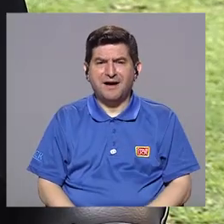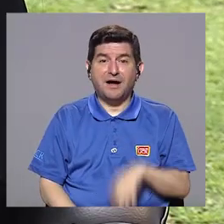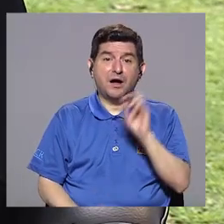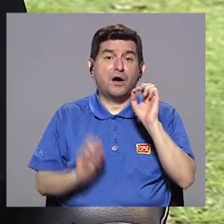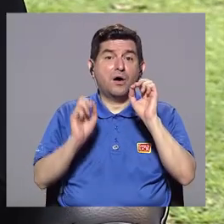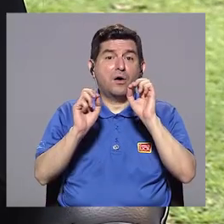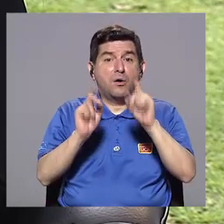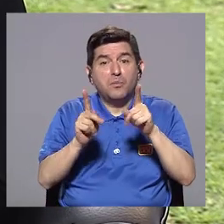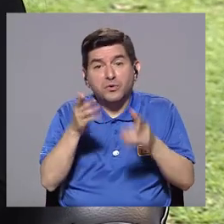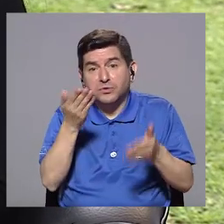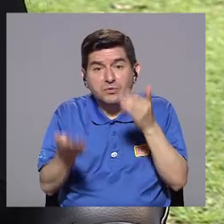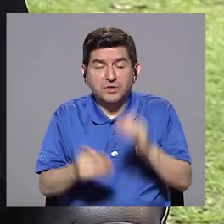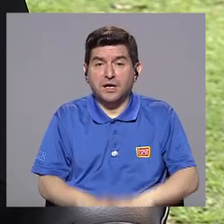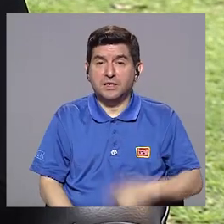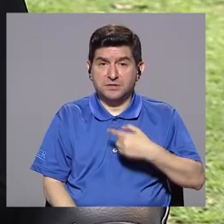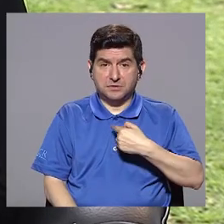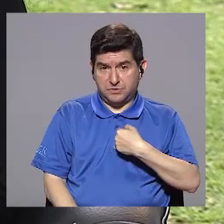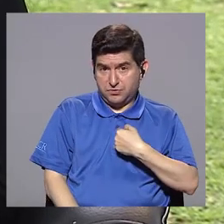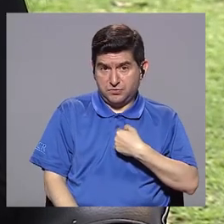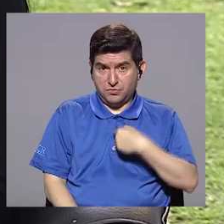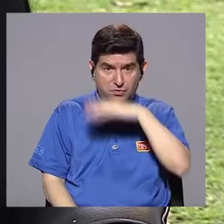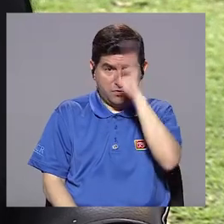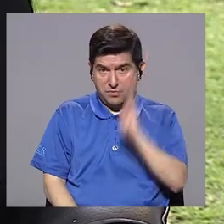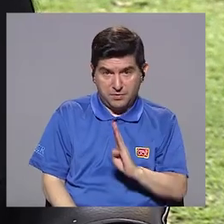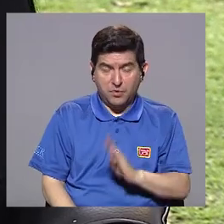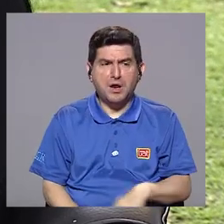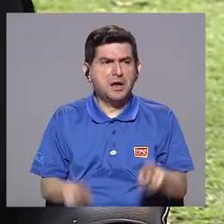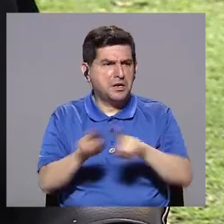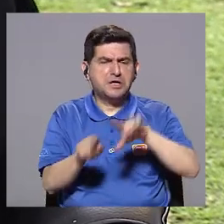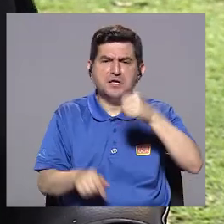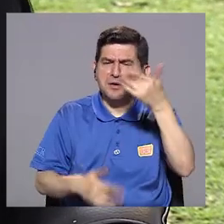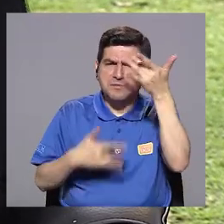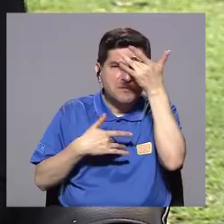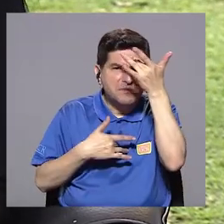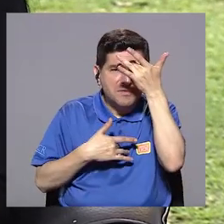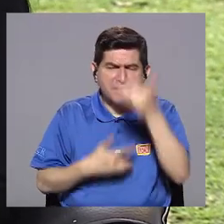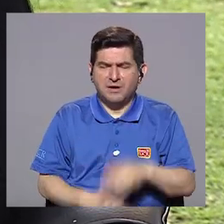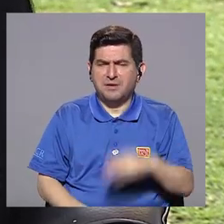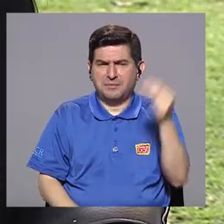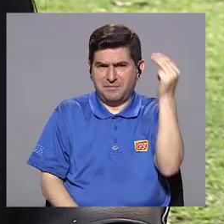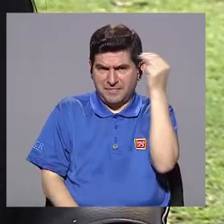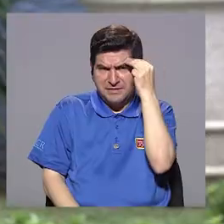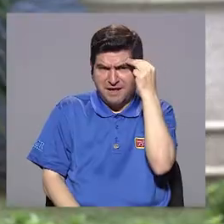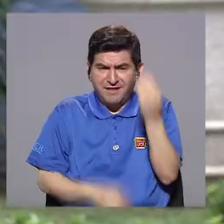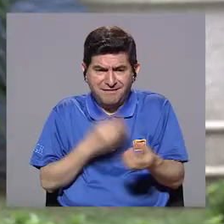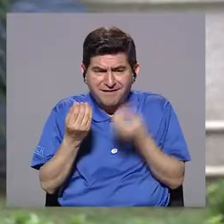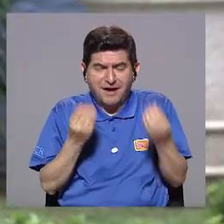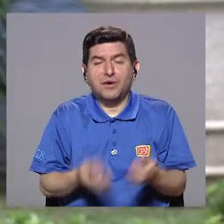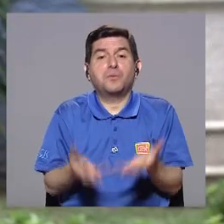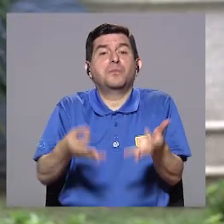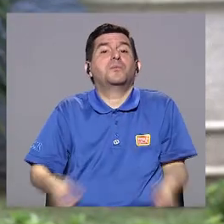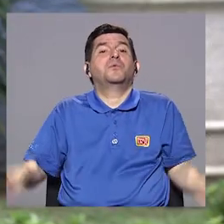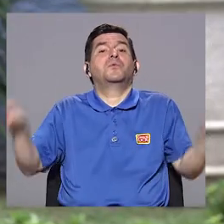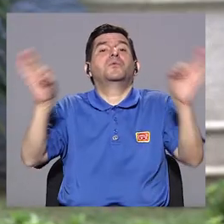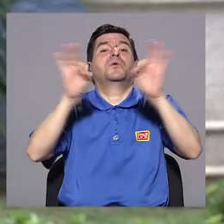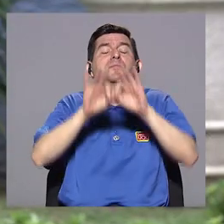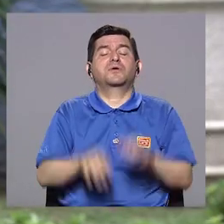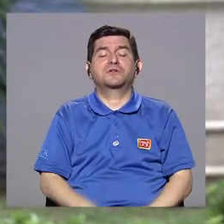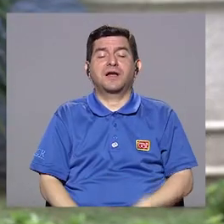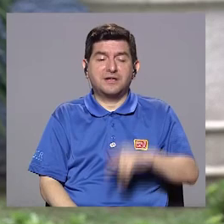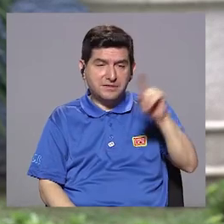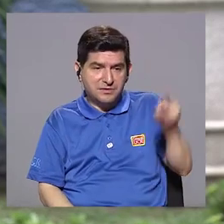esa es una posibilidad, bueno, no solo a nivel de bipolaridad, cualquier enfermedad mental, ¿qué hago? Es súper importante